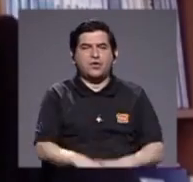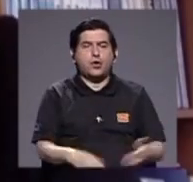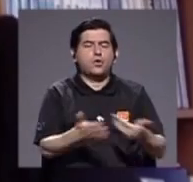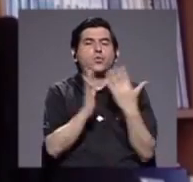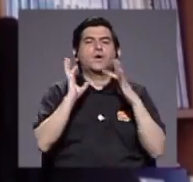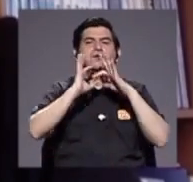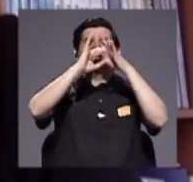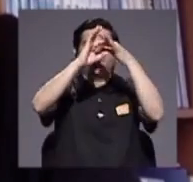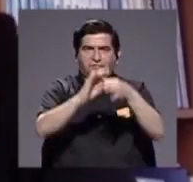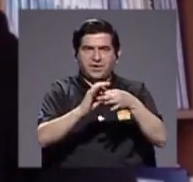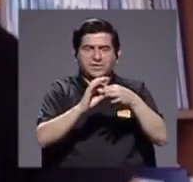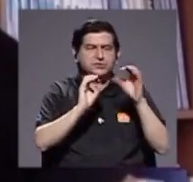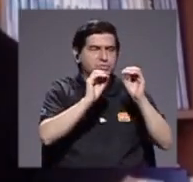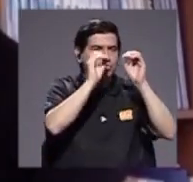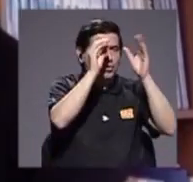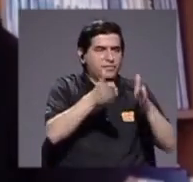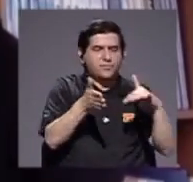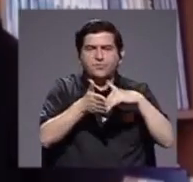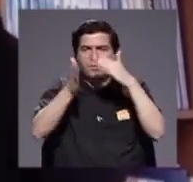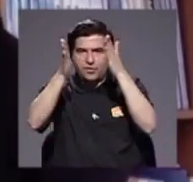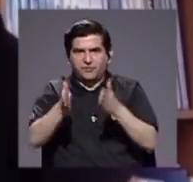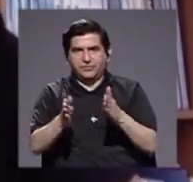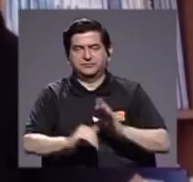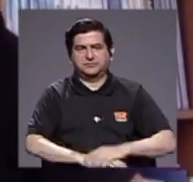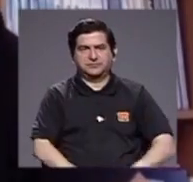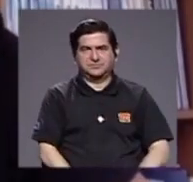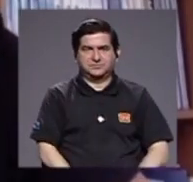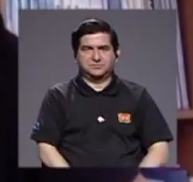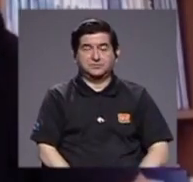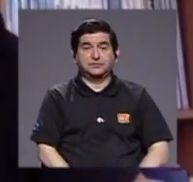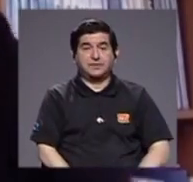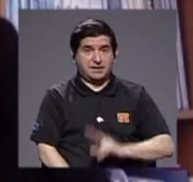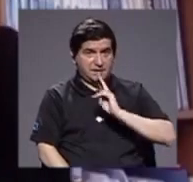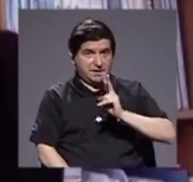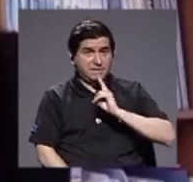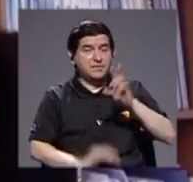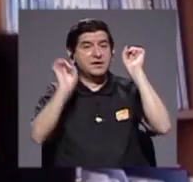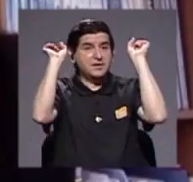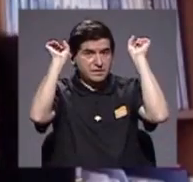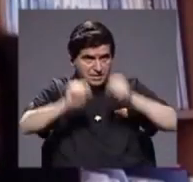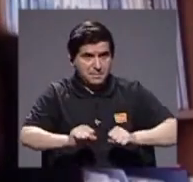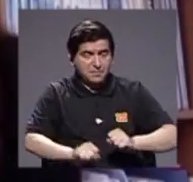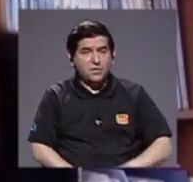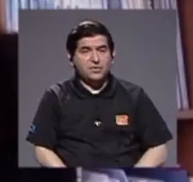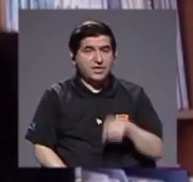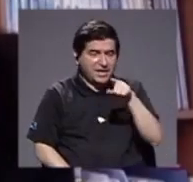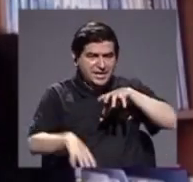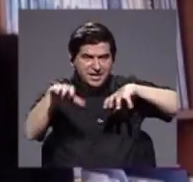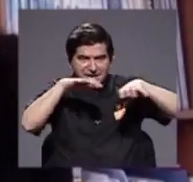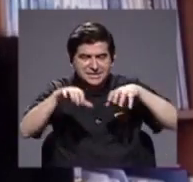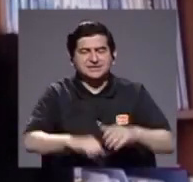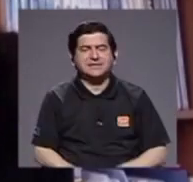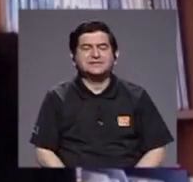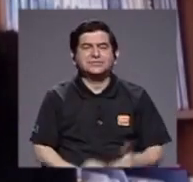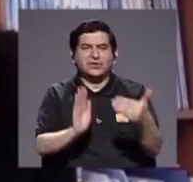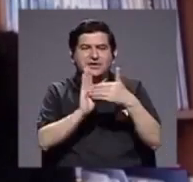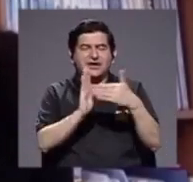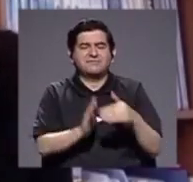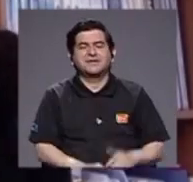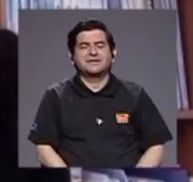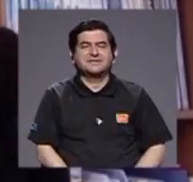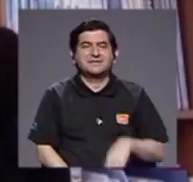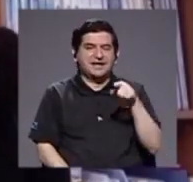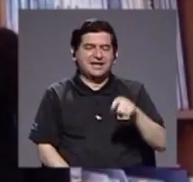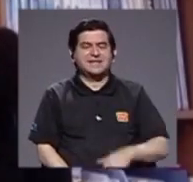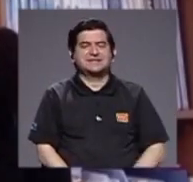nuevas relaciones docente-alumnos en fin para realmente darle ese golpe al status quo que hace